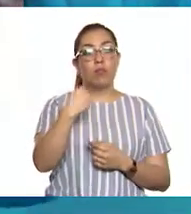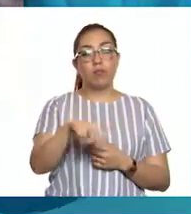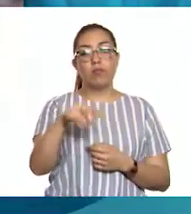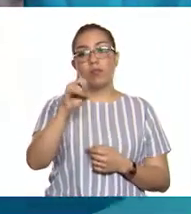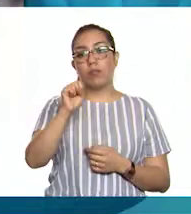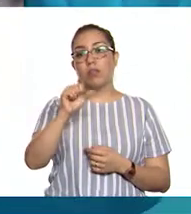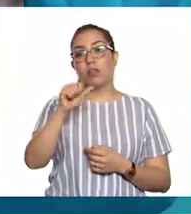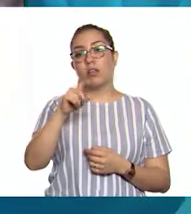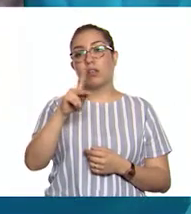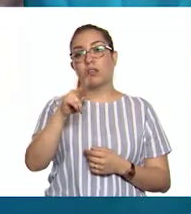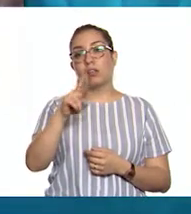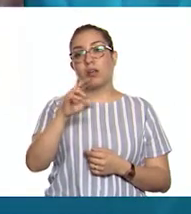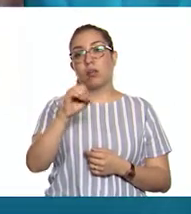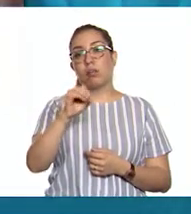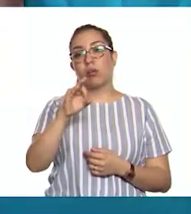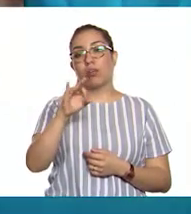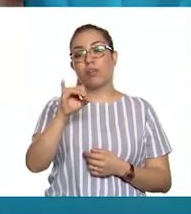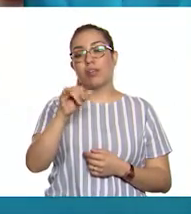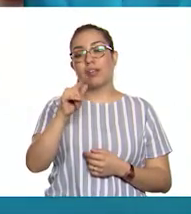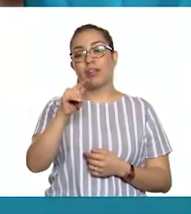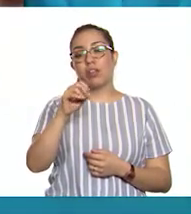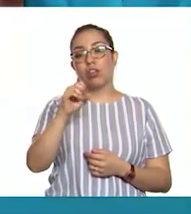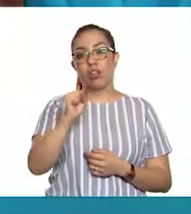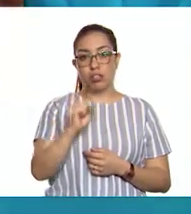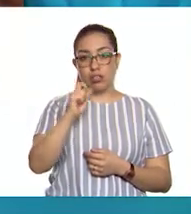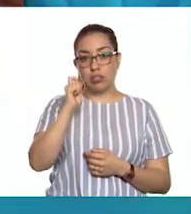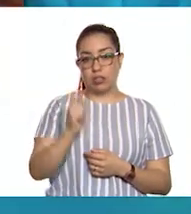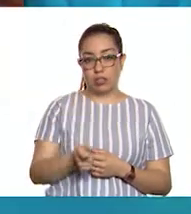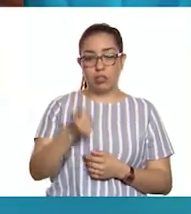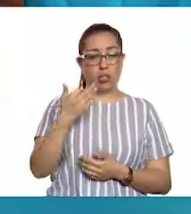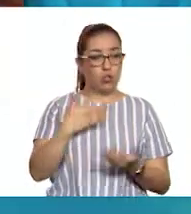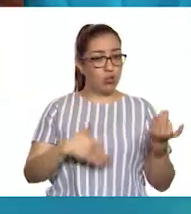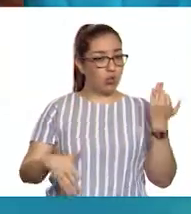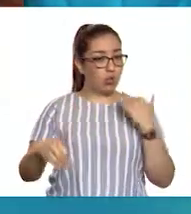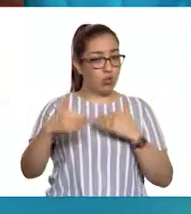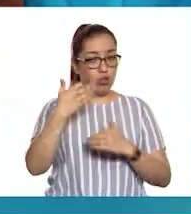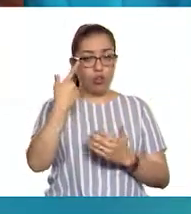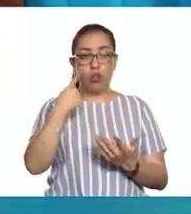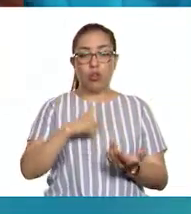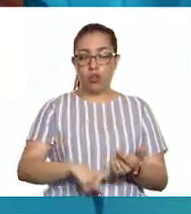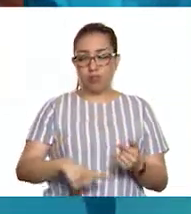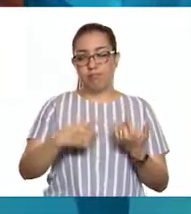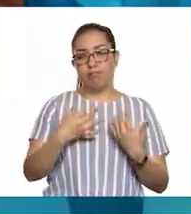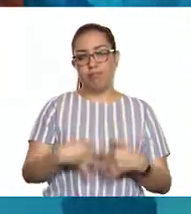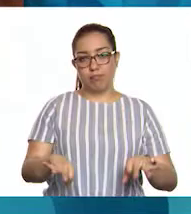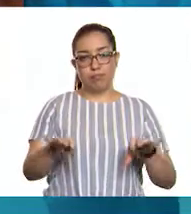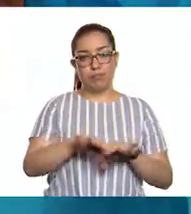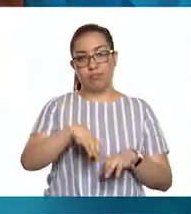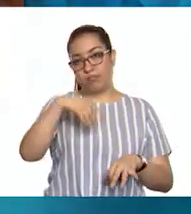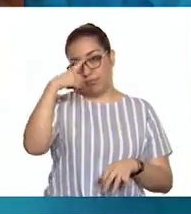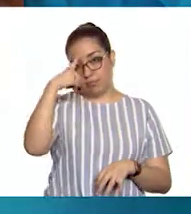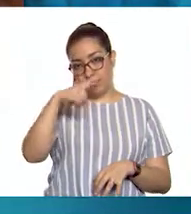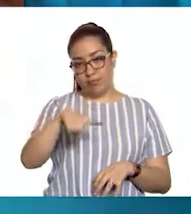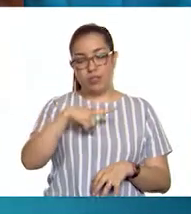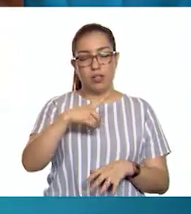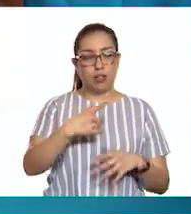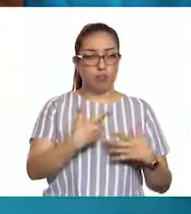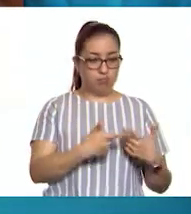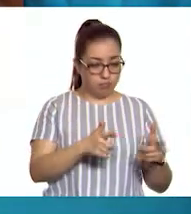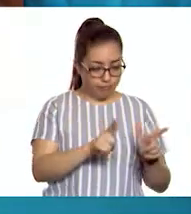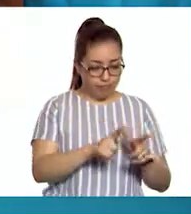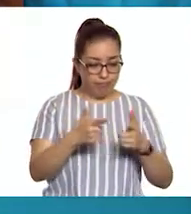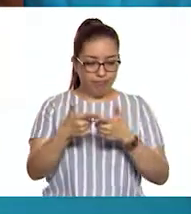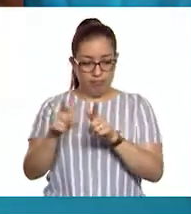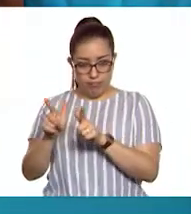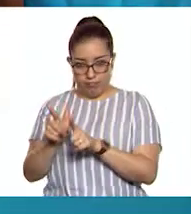simbiontes y parásitos, todos fundamentales en los ecosistemas. ¿Qué palabras tan